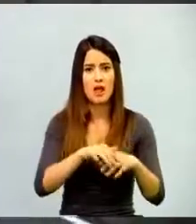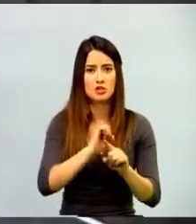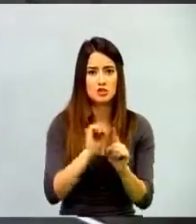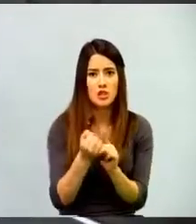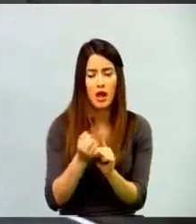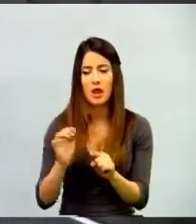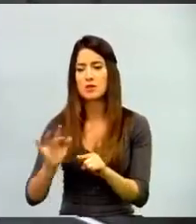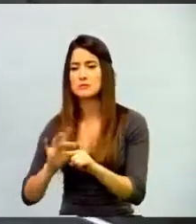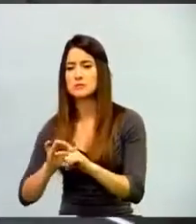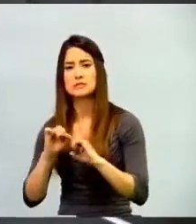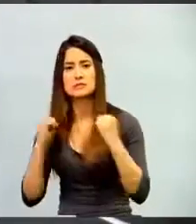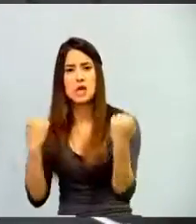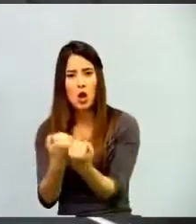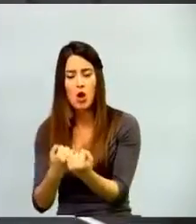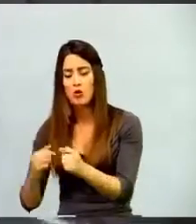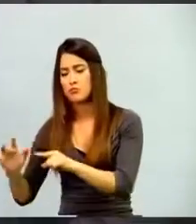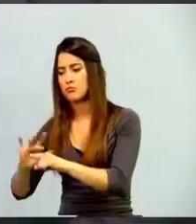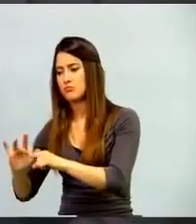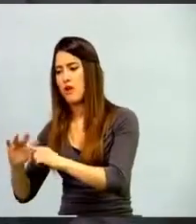estar en la casa del estudiante.